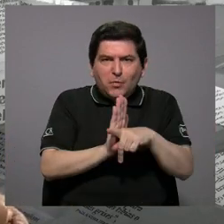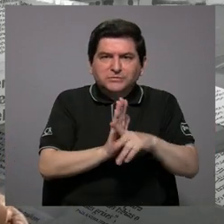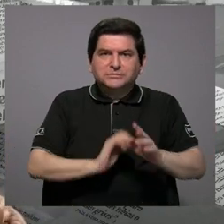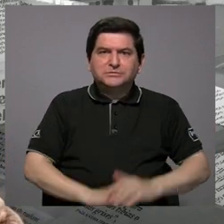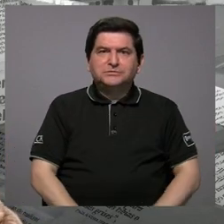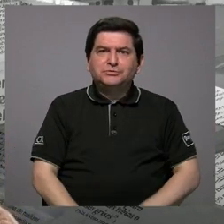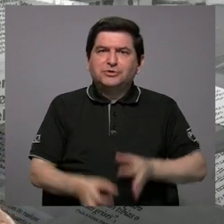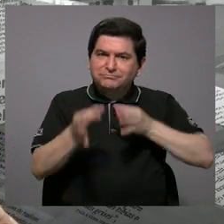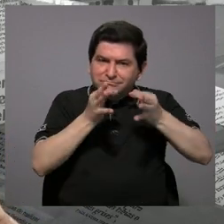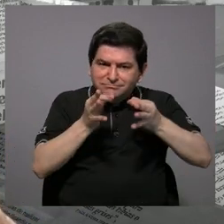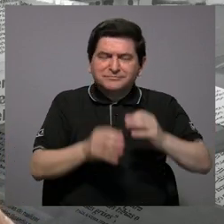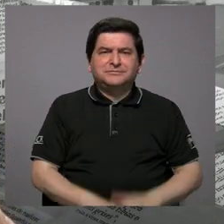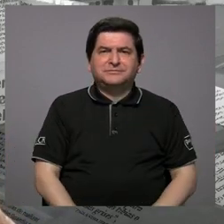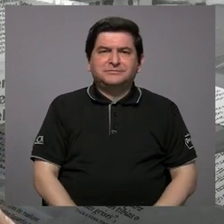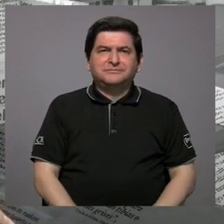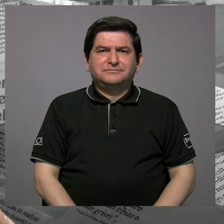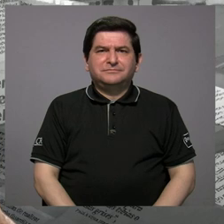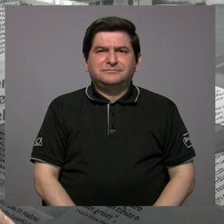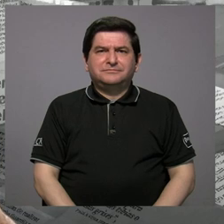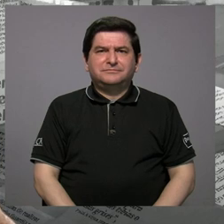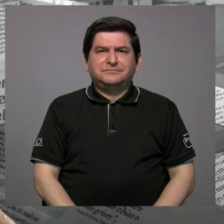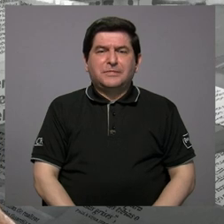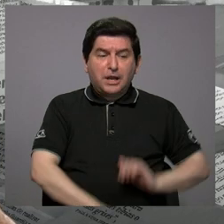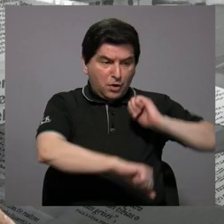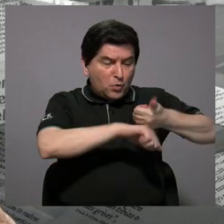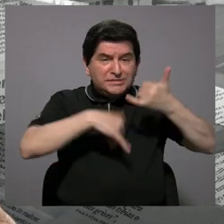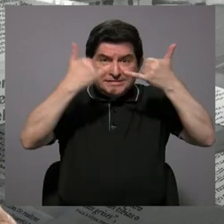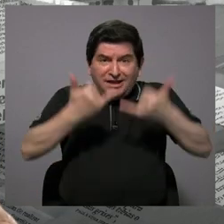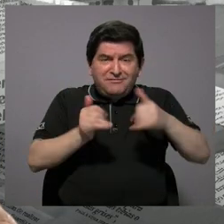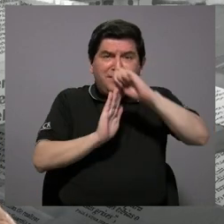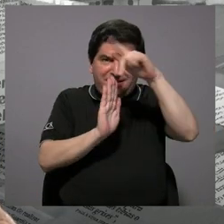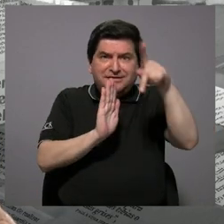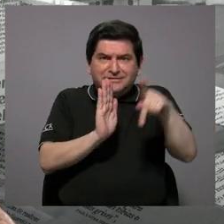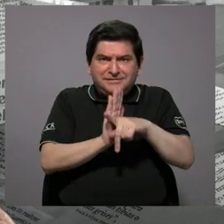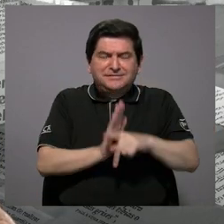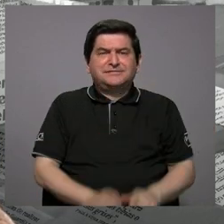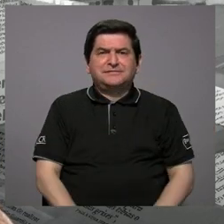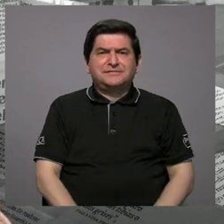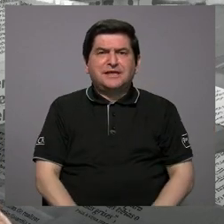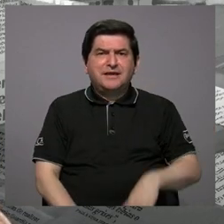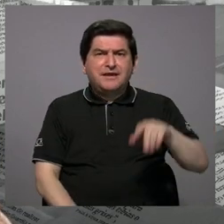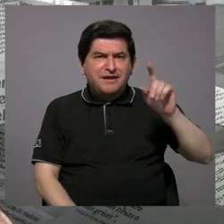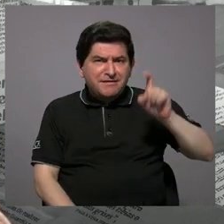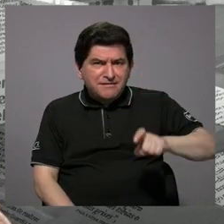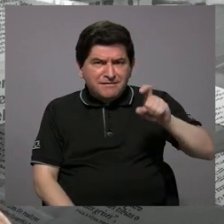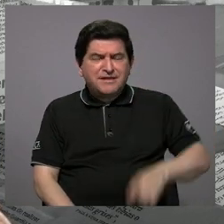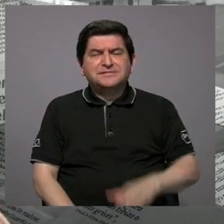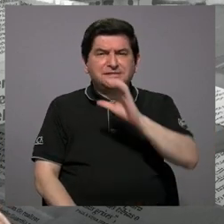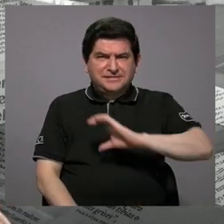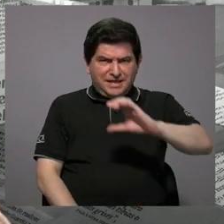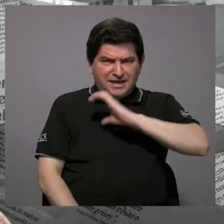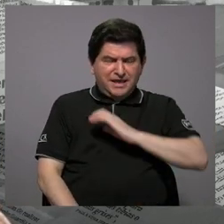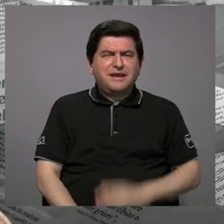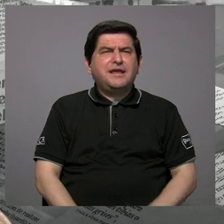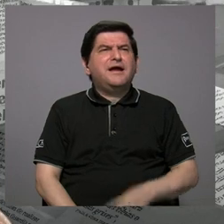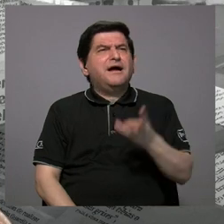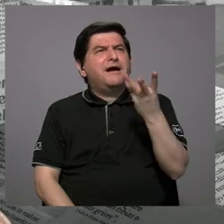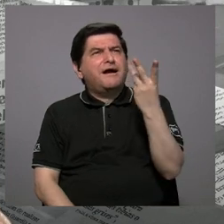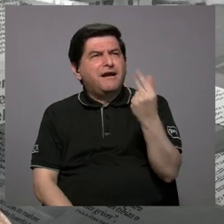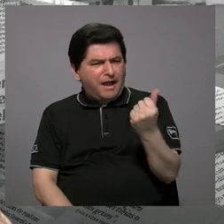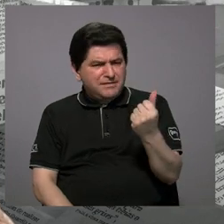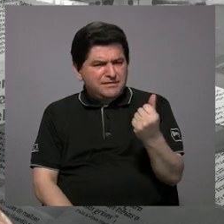política, como nos lo da la constitución política que dice que debe ser calidad, cantidad,